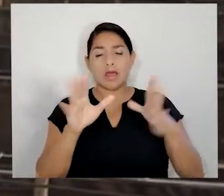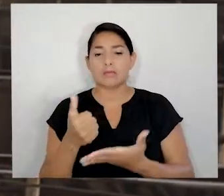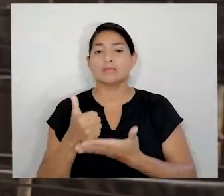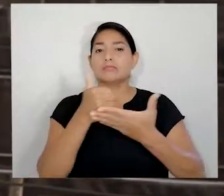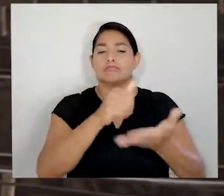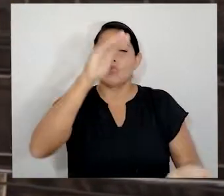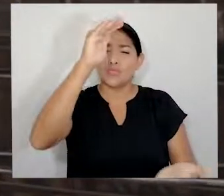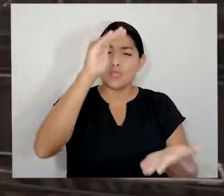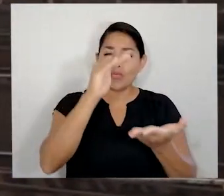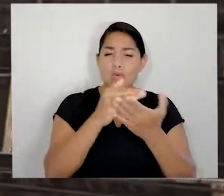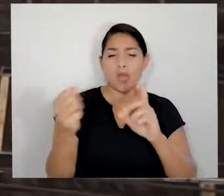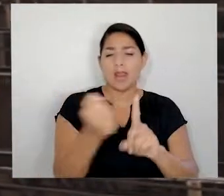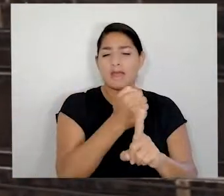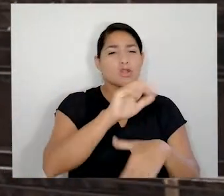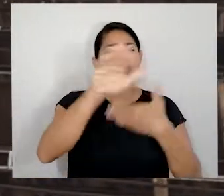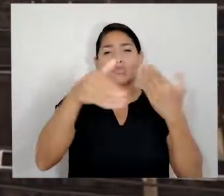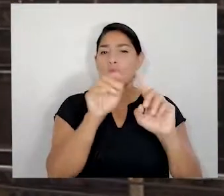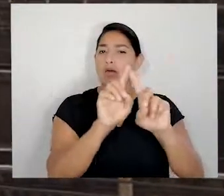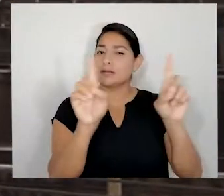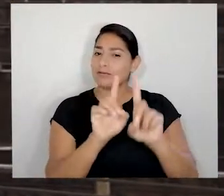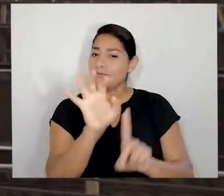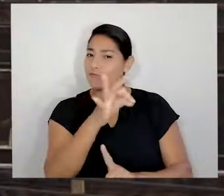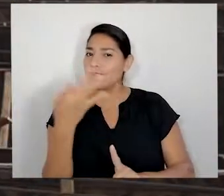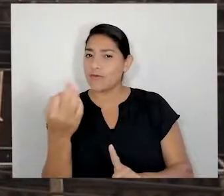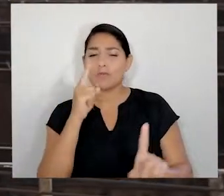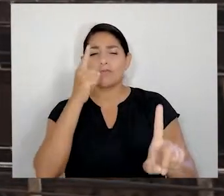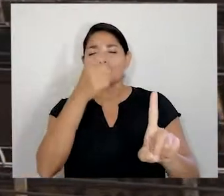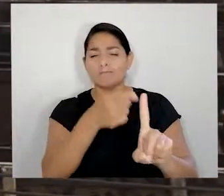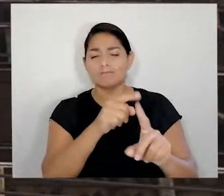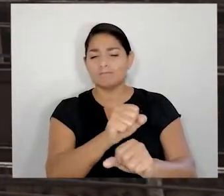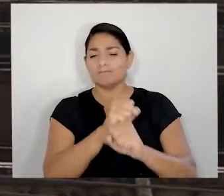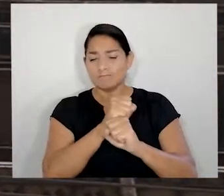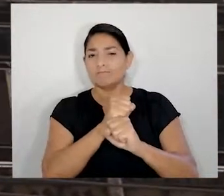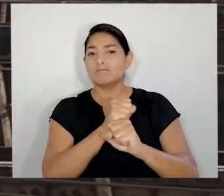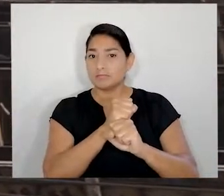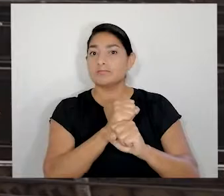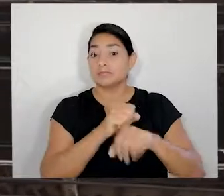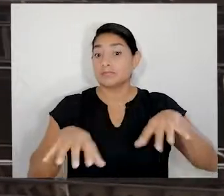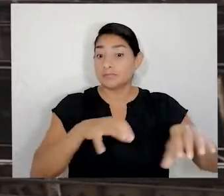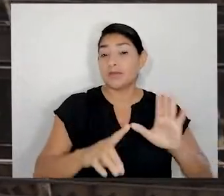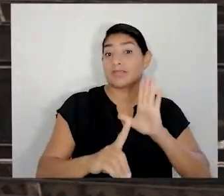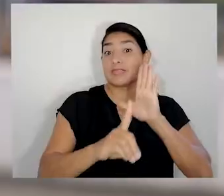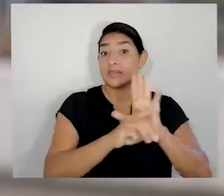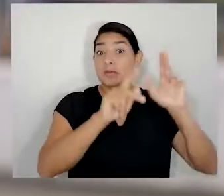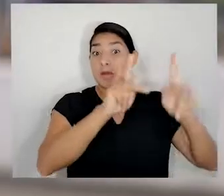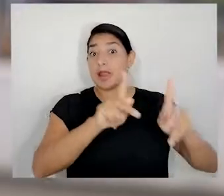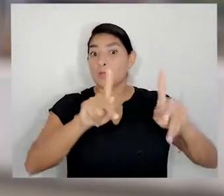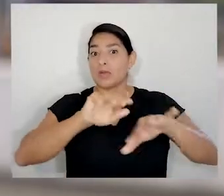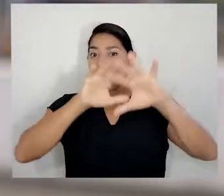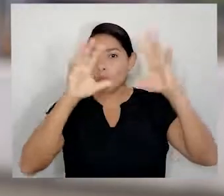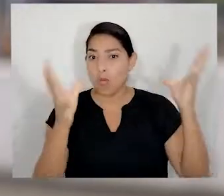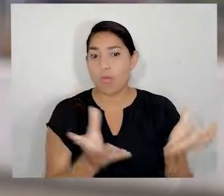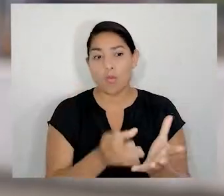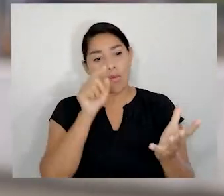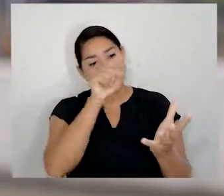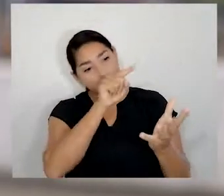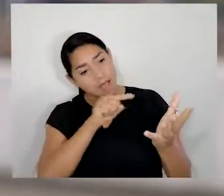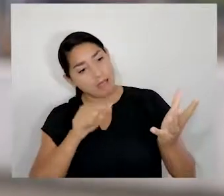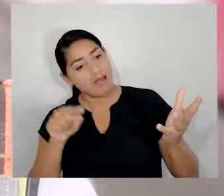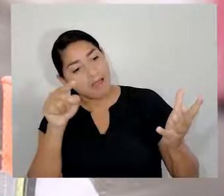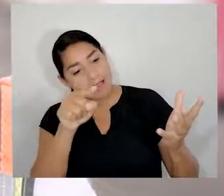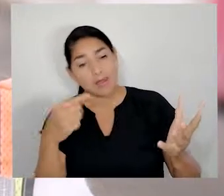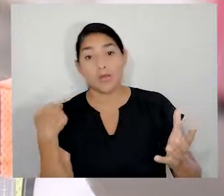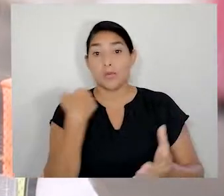contribuir a erradicar la violencia en todas sus formas, con el fin de asegurar el ejercicio pleno de derechos de las personas alrededor del mundo.